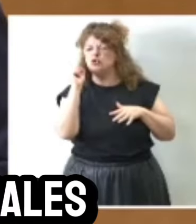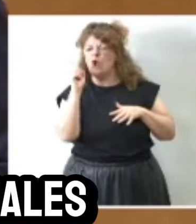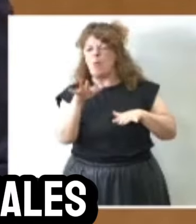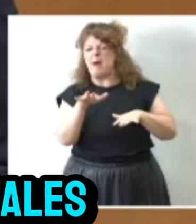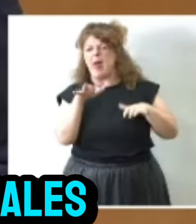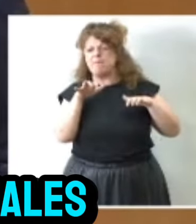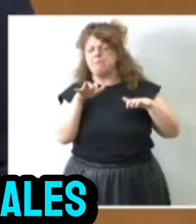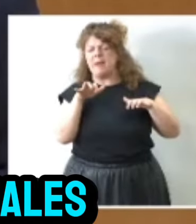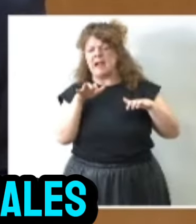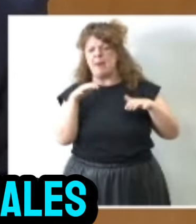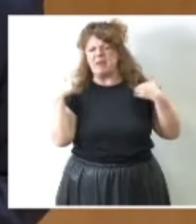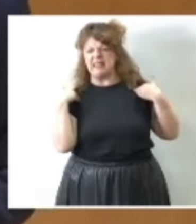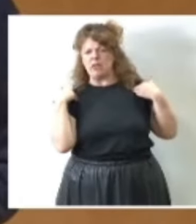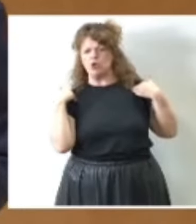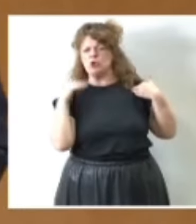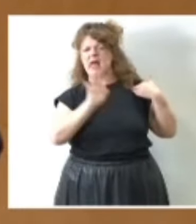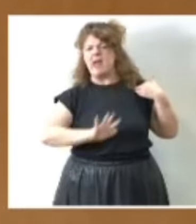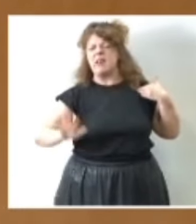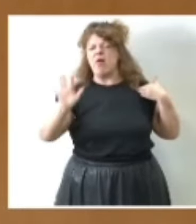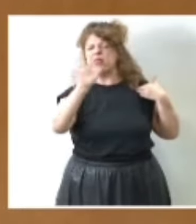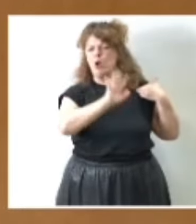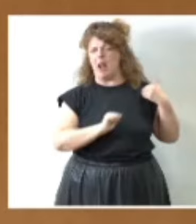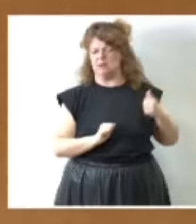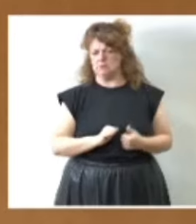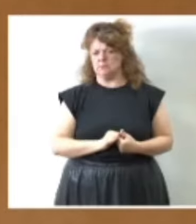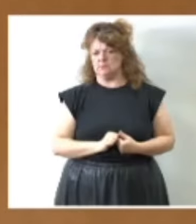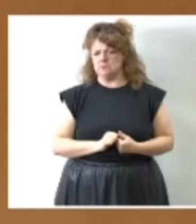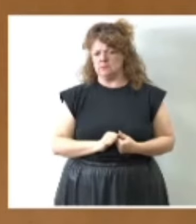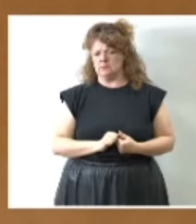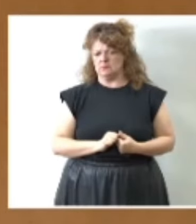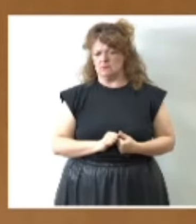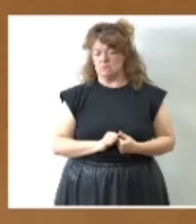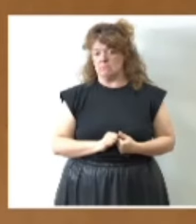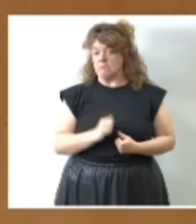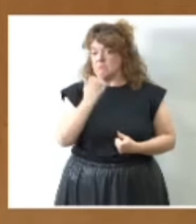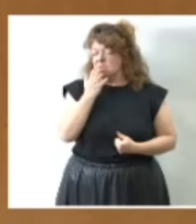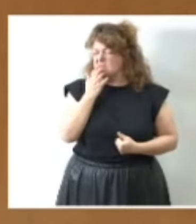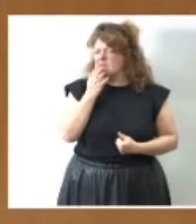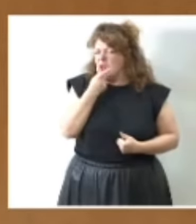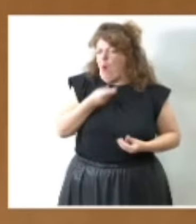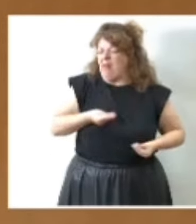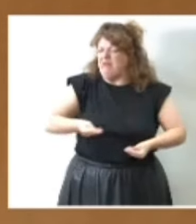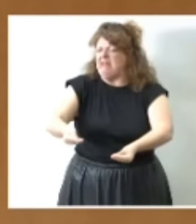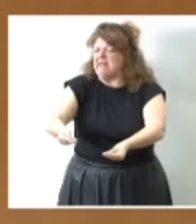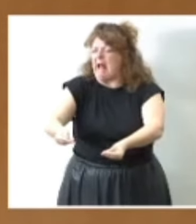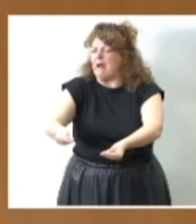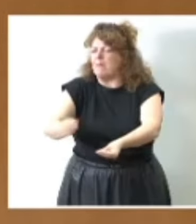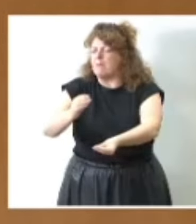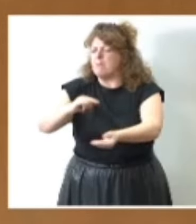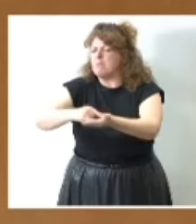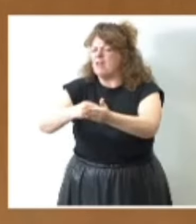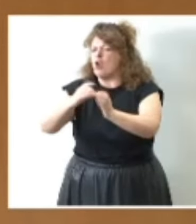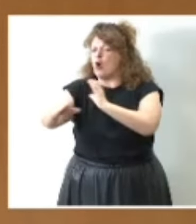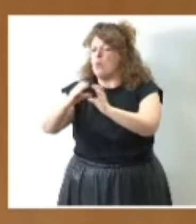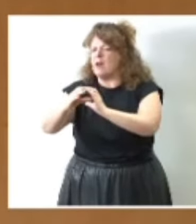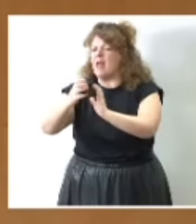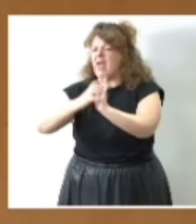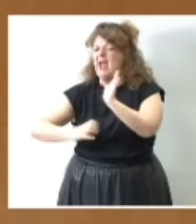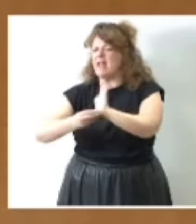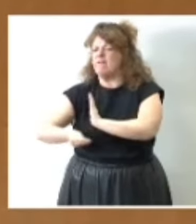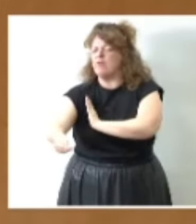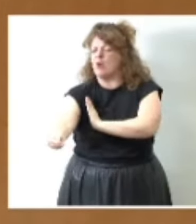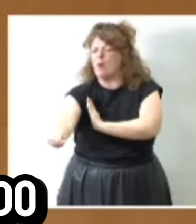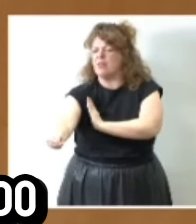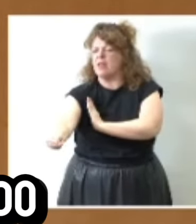parlamentarios nacionales. Eso sí no sin antes filtrar a un medio de comunicación el informe de la